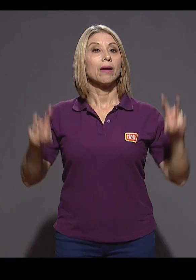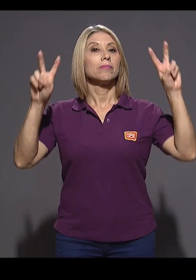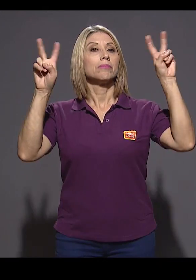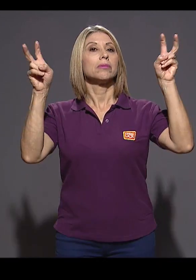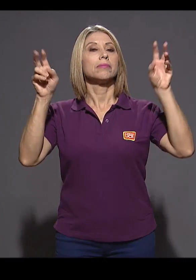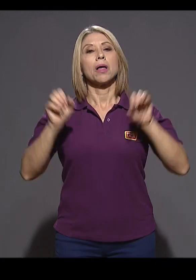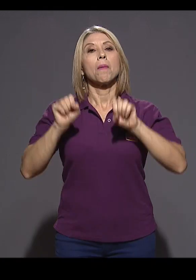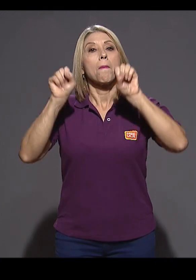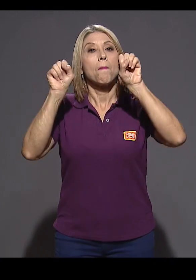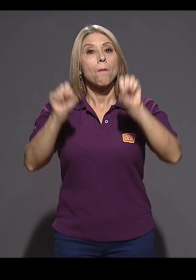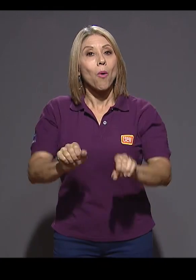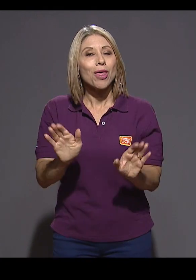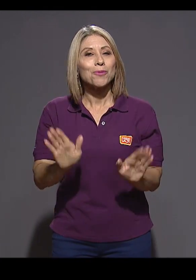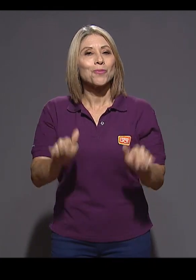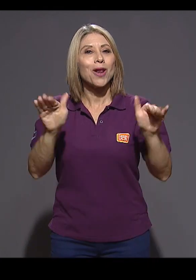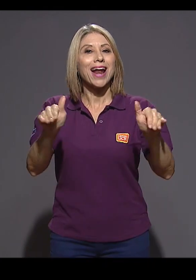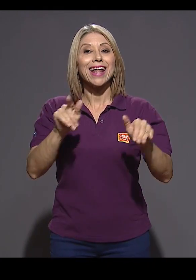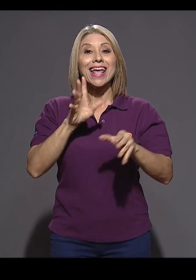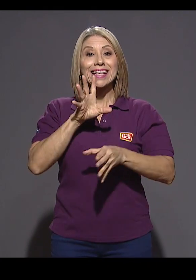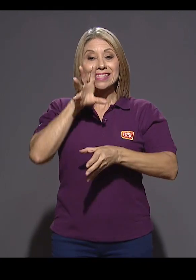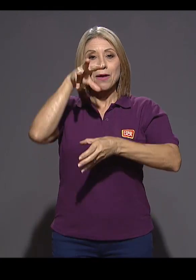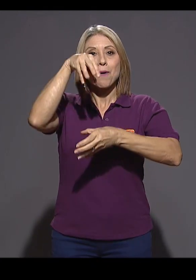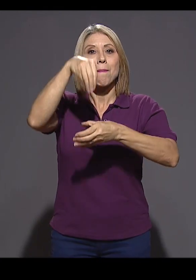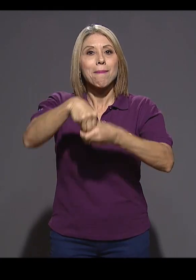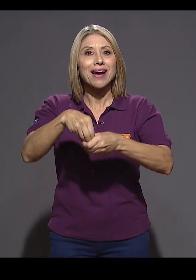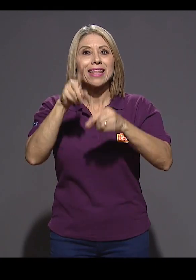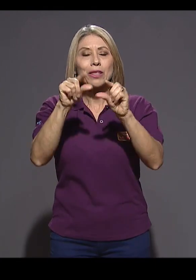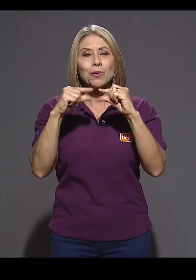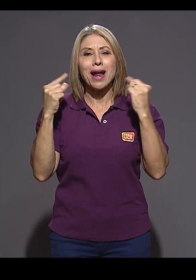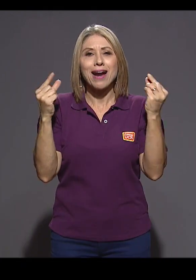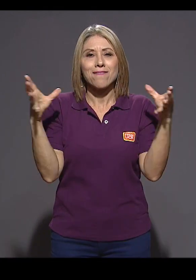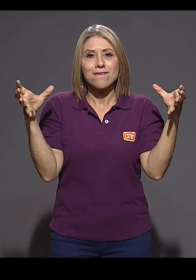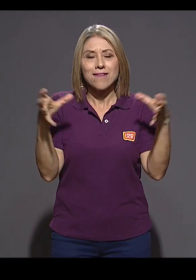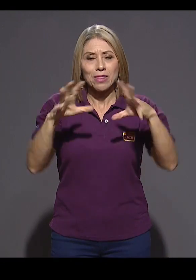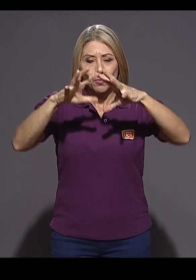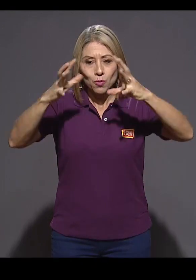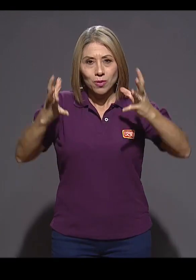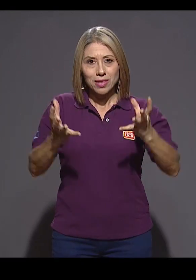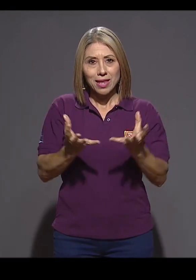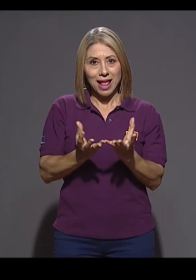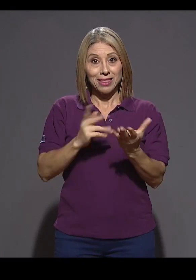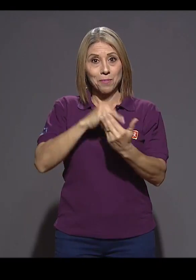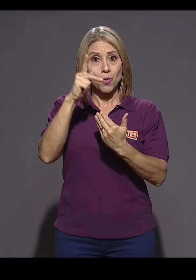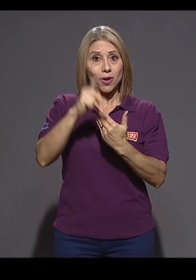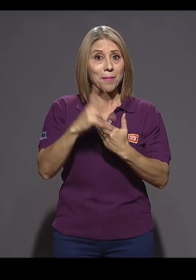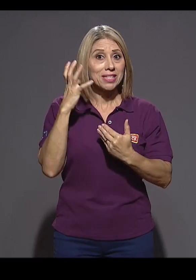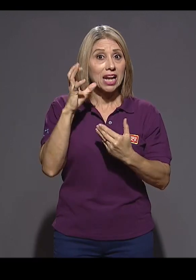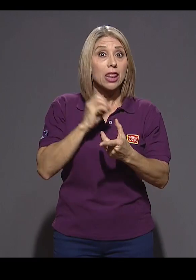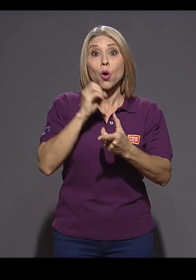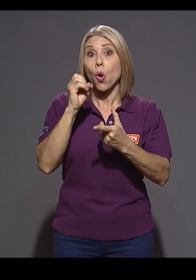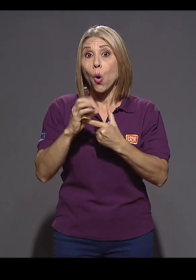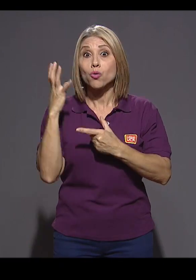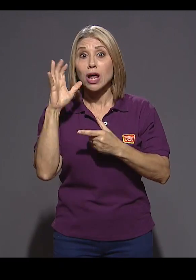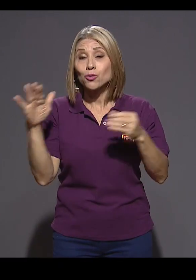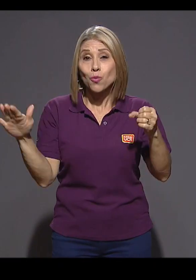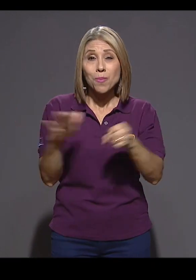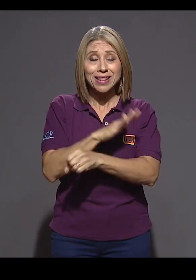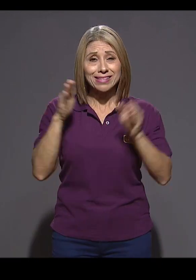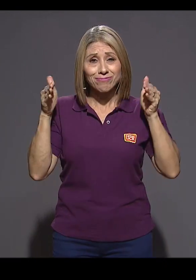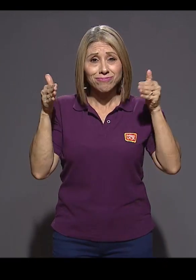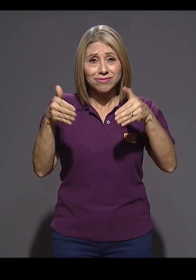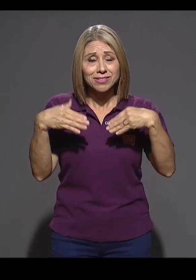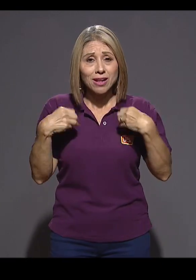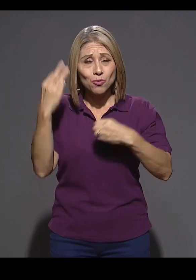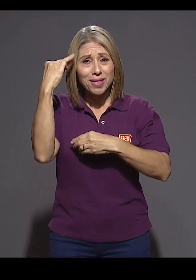Podemos Volar es parte de una red mundial de programas de radio o emisoras completas dedicadas a la salud mental y que comparten